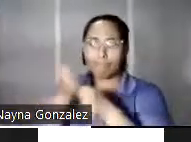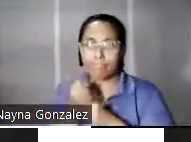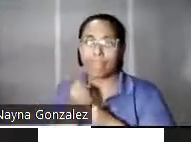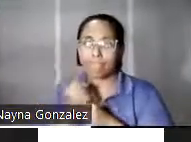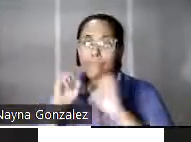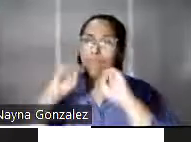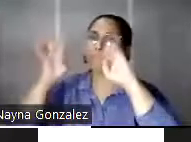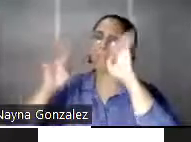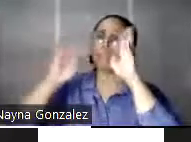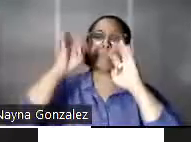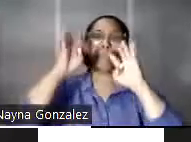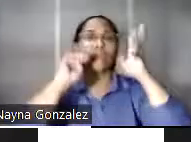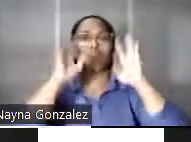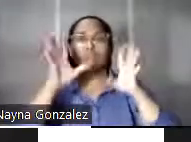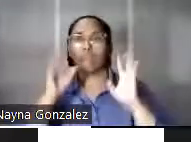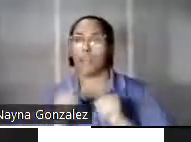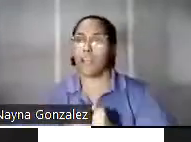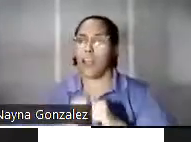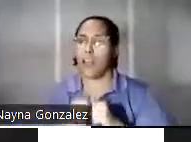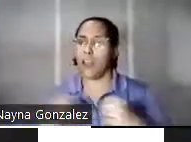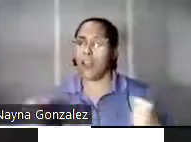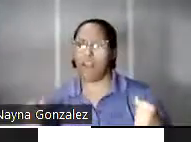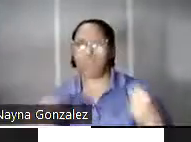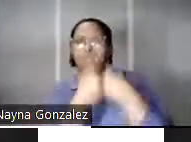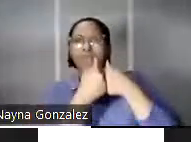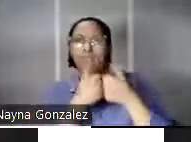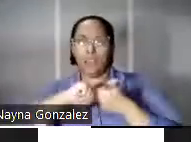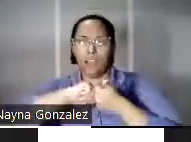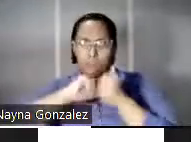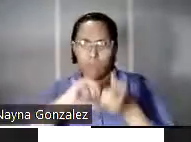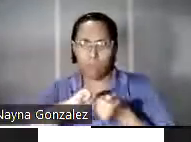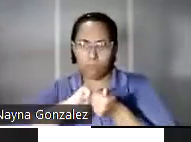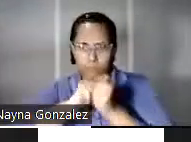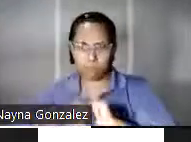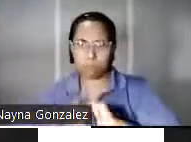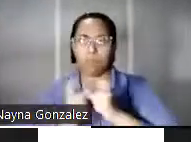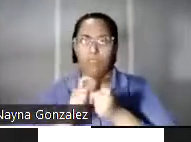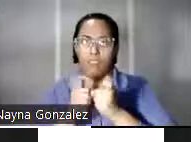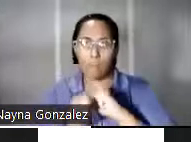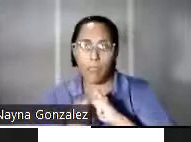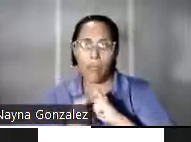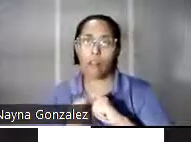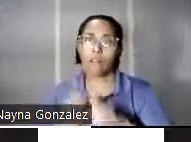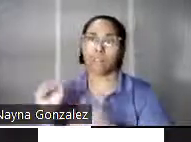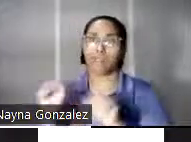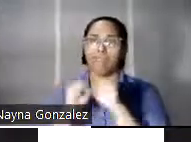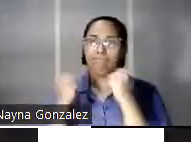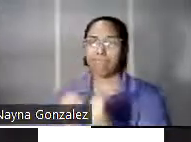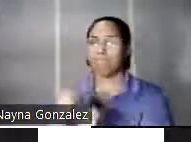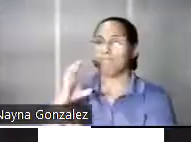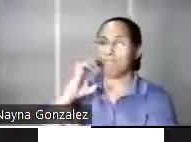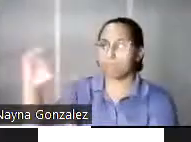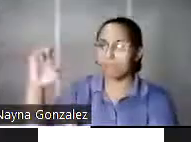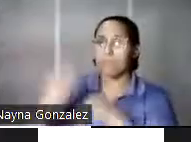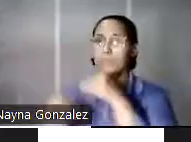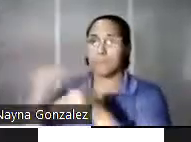complejos el desafío de la reinvención en medio de una situación de emergencia. En el proceso,